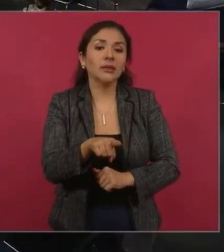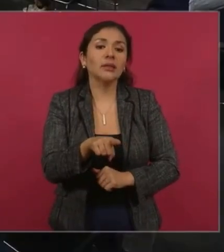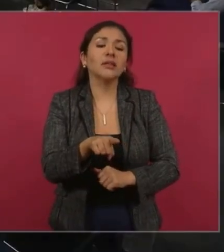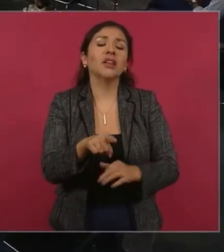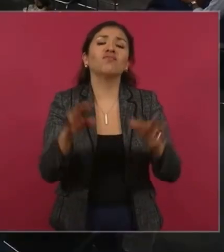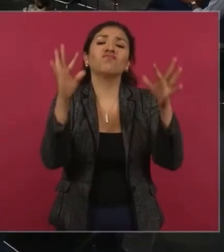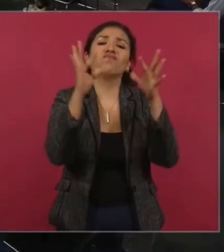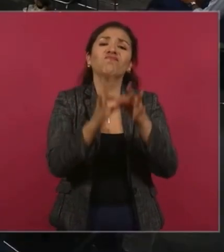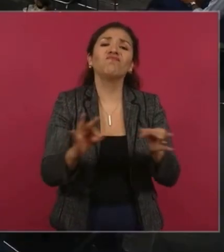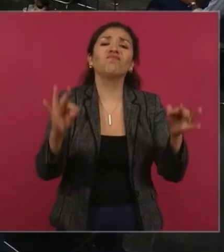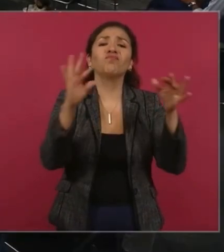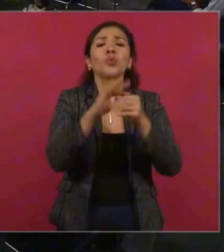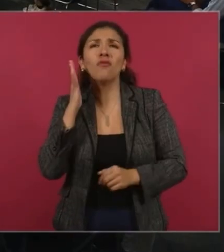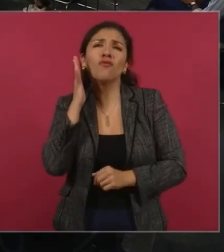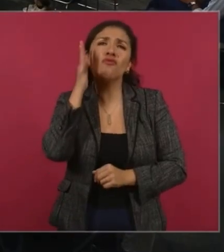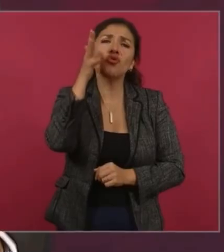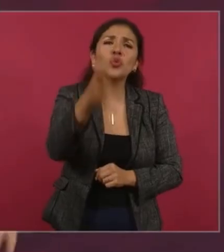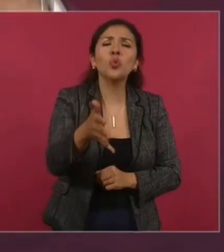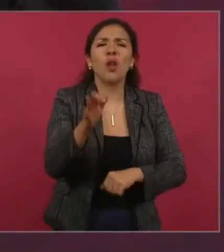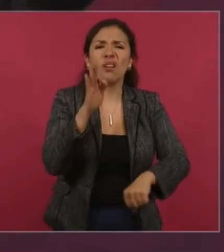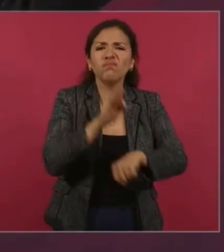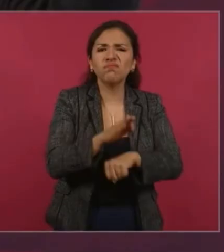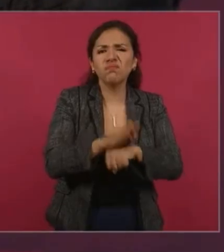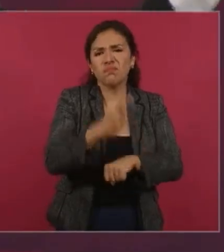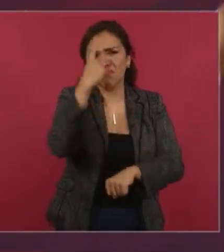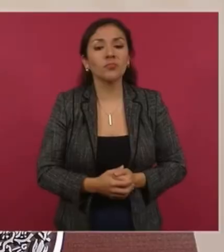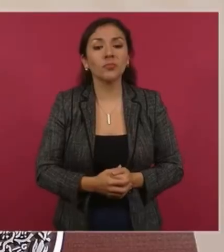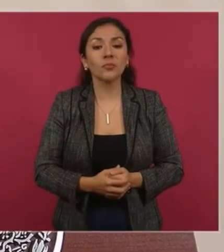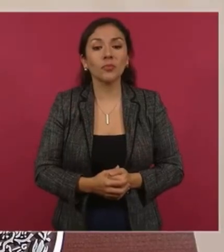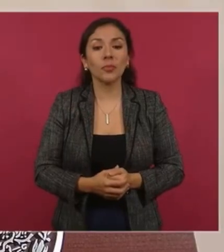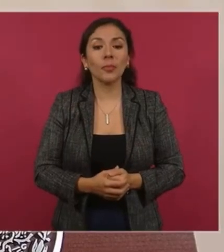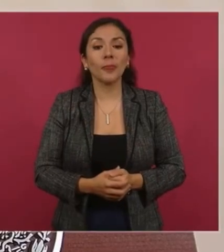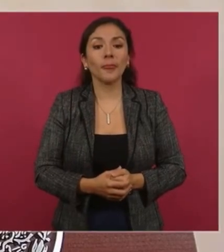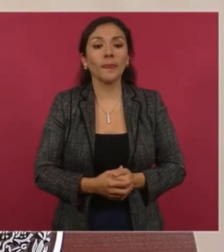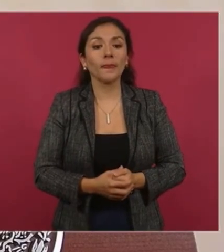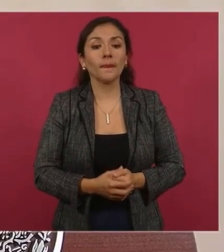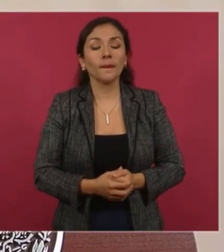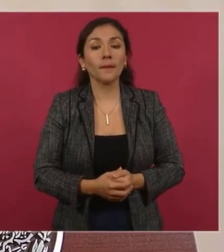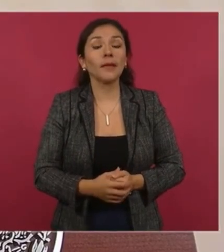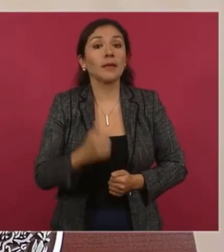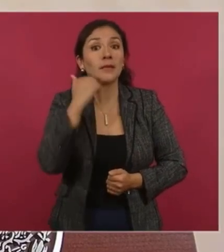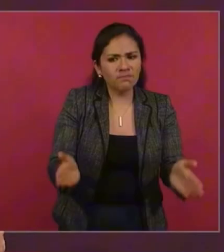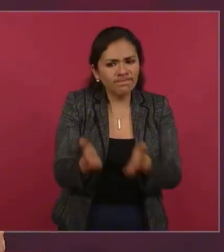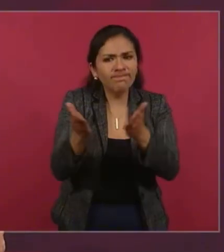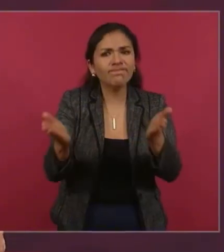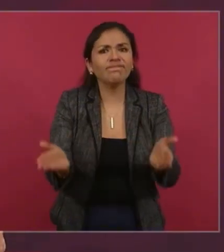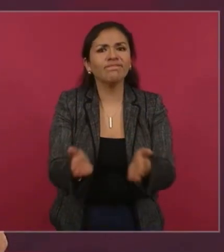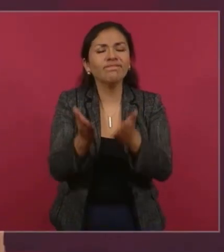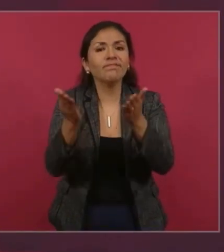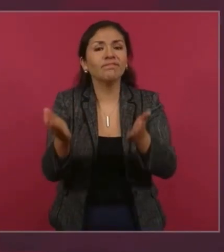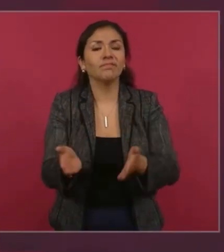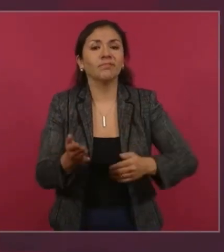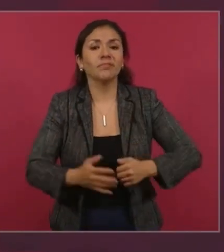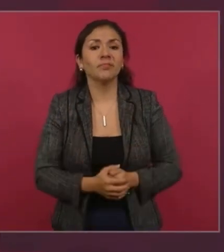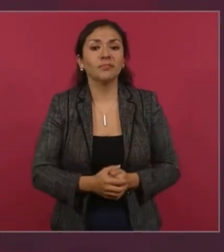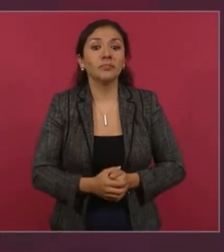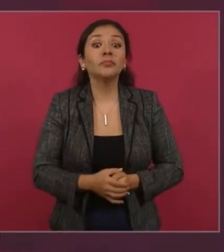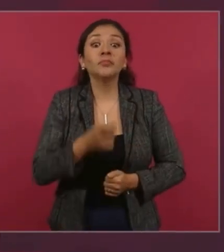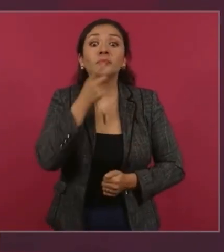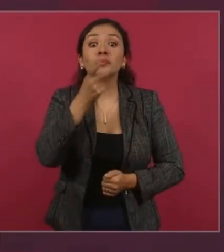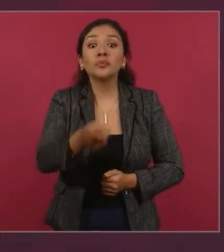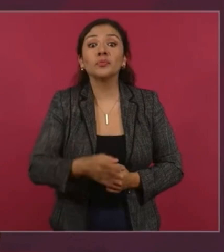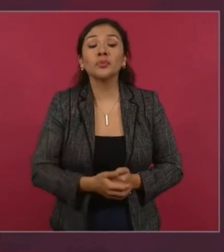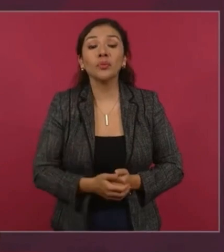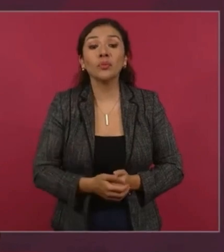discurso de la modernidad, de la globalidad, del emprendimiento, de que había que